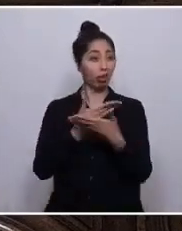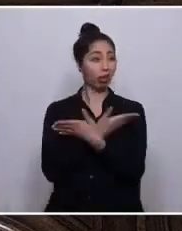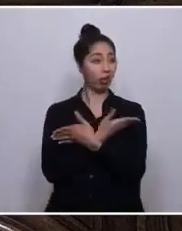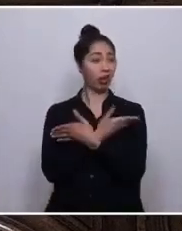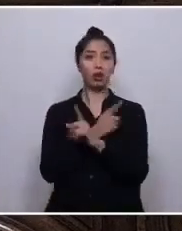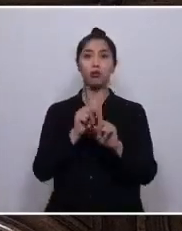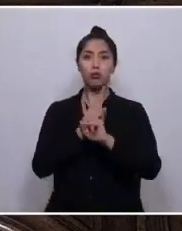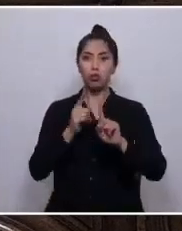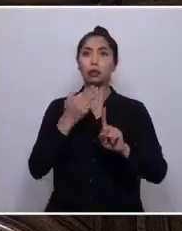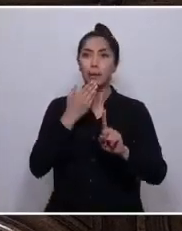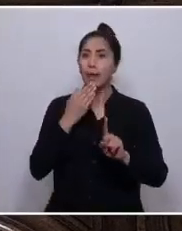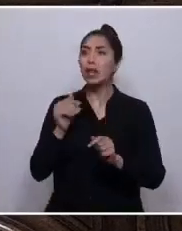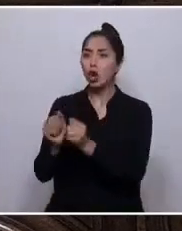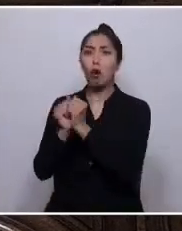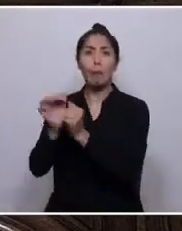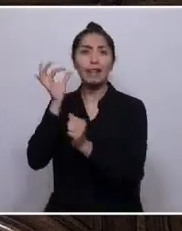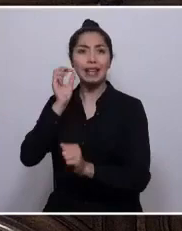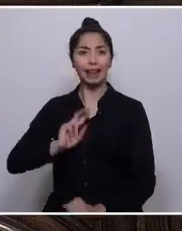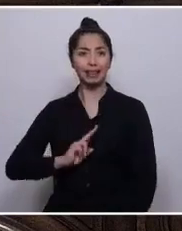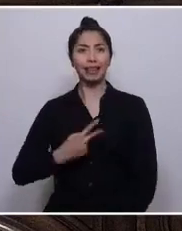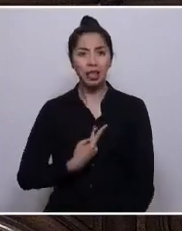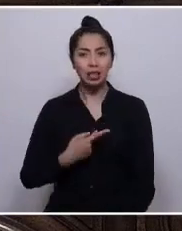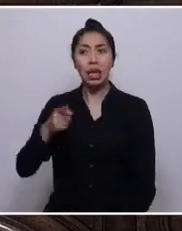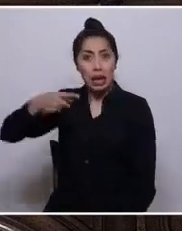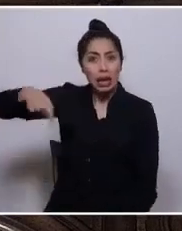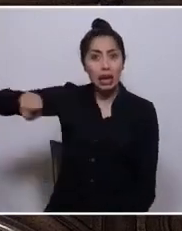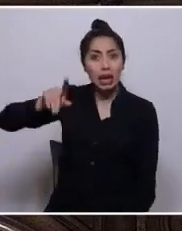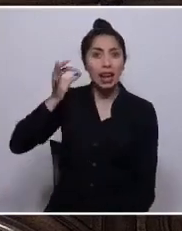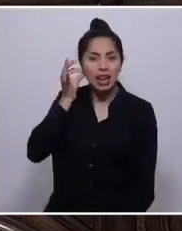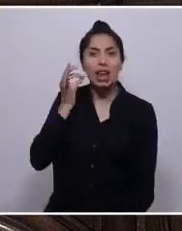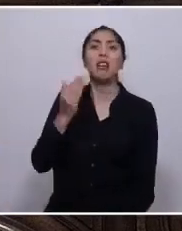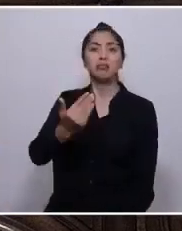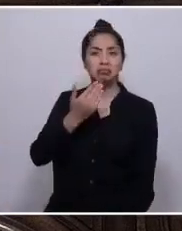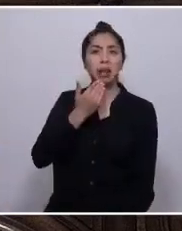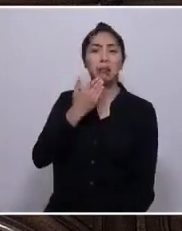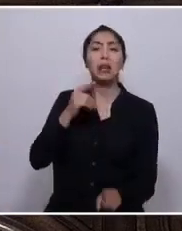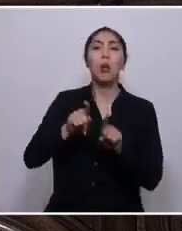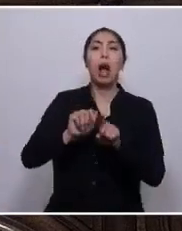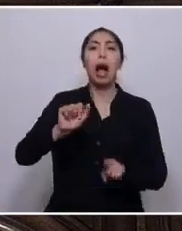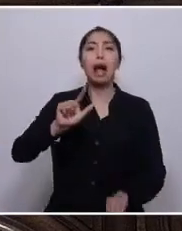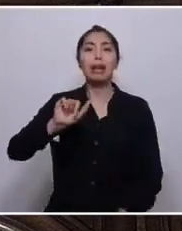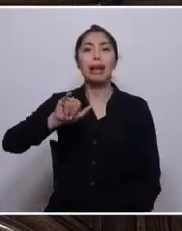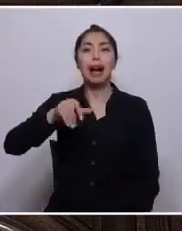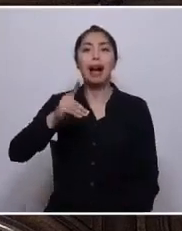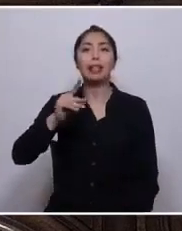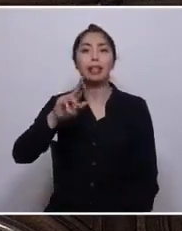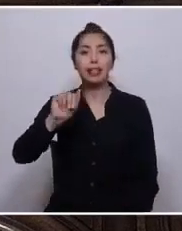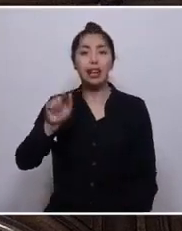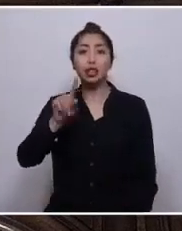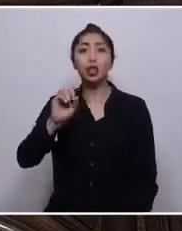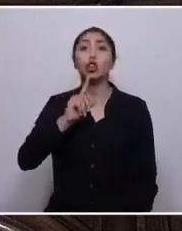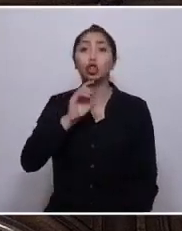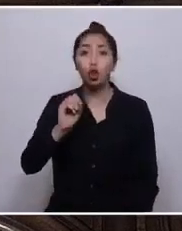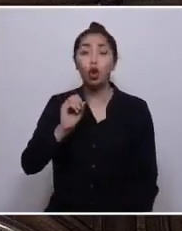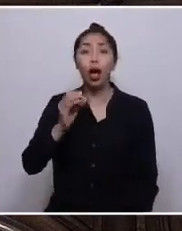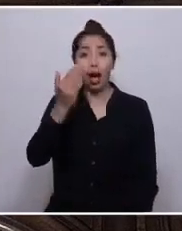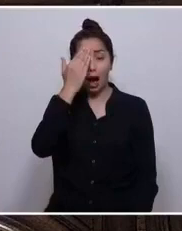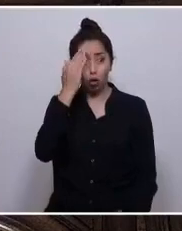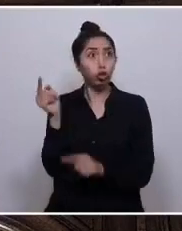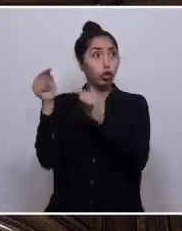compañeras trans. Ellas, que tal como Alejandra Soto, que estuvo en agosto en este edificio